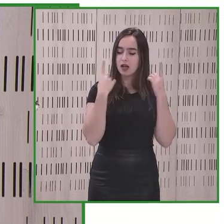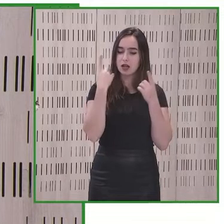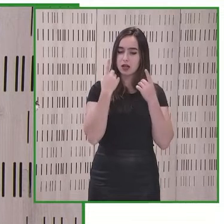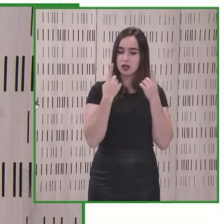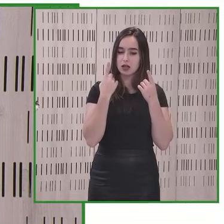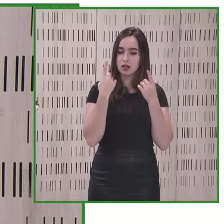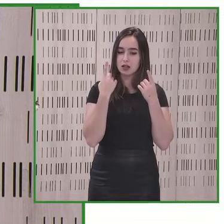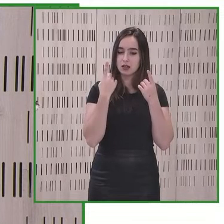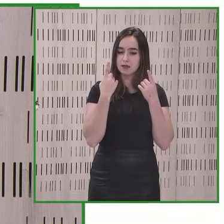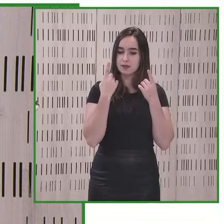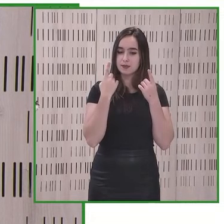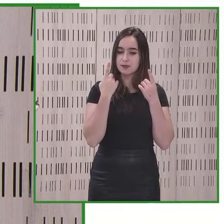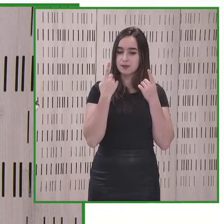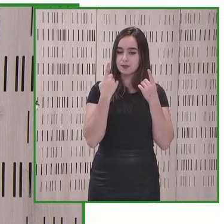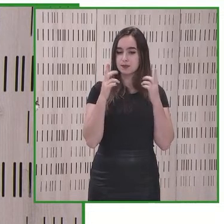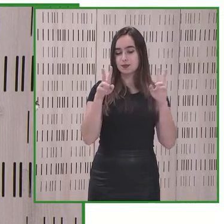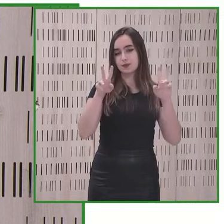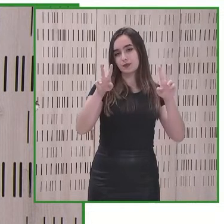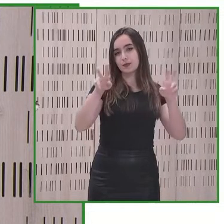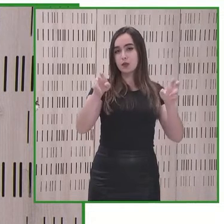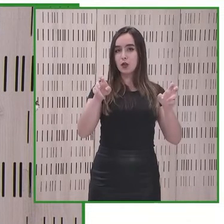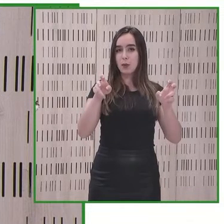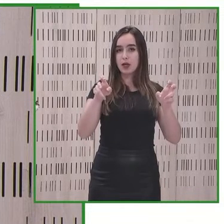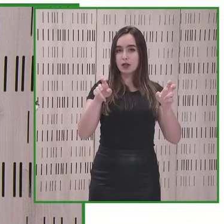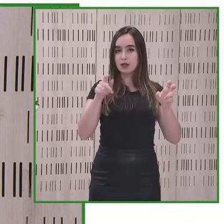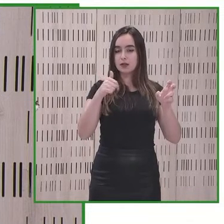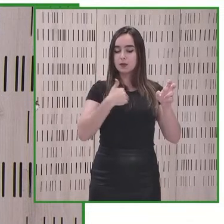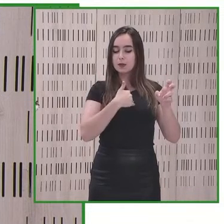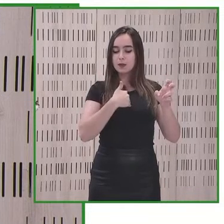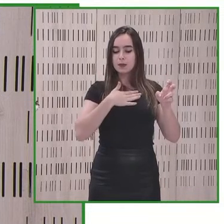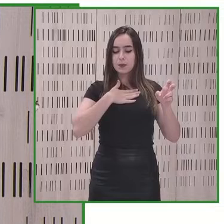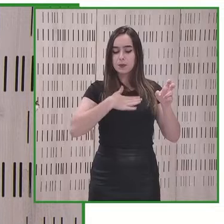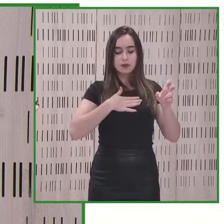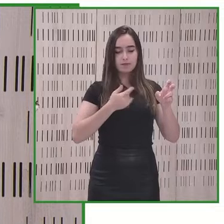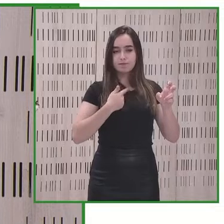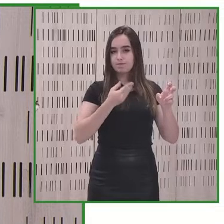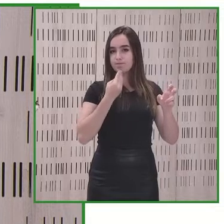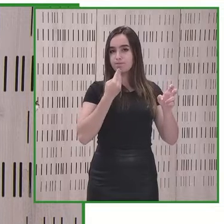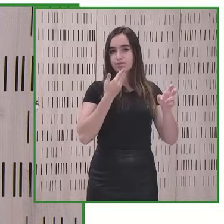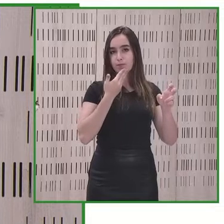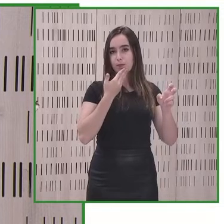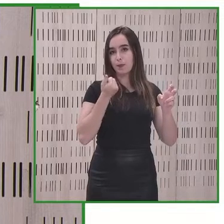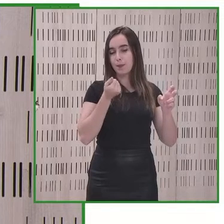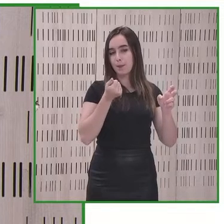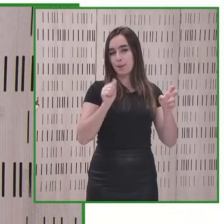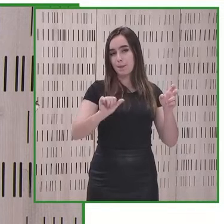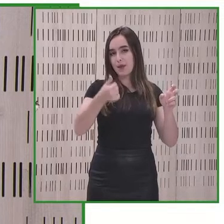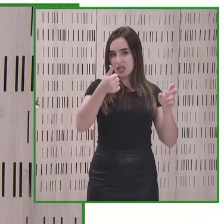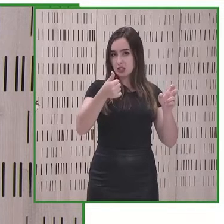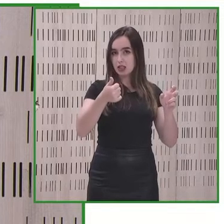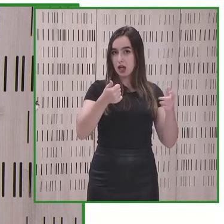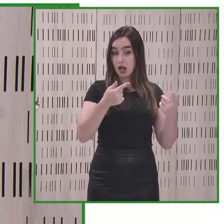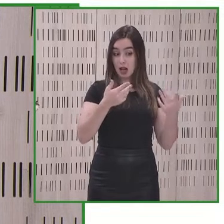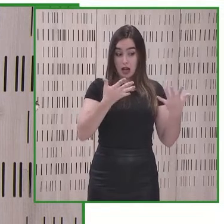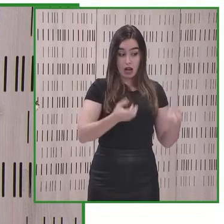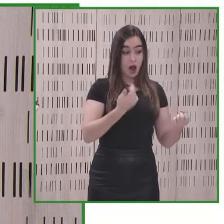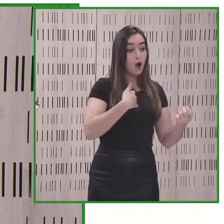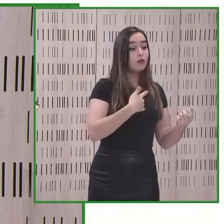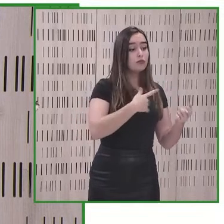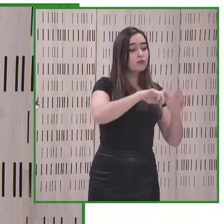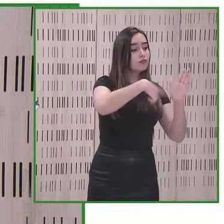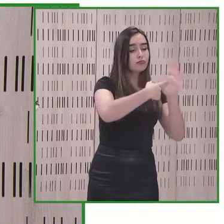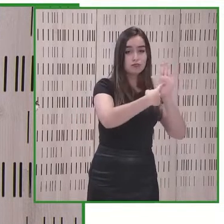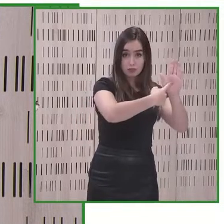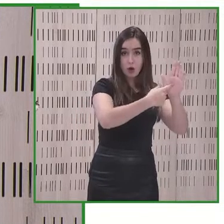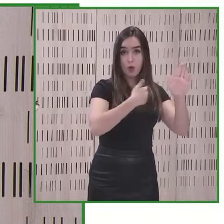título de la de el título que se ha buscado es el mejor posible no luego tenemos que conseguir que eso sea real no tenemos que conseguir esa recuperación justa